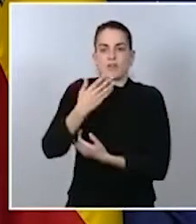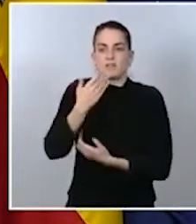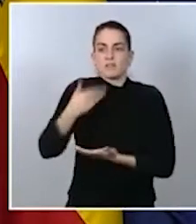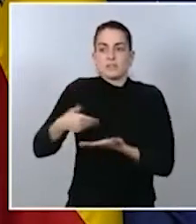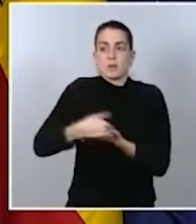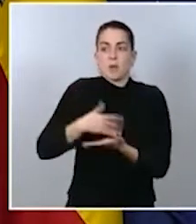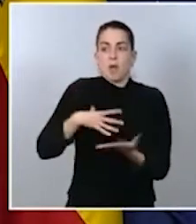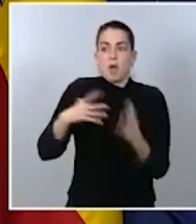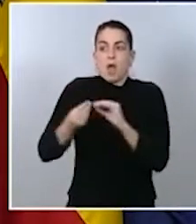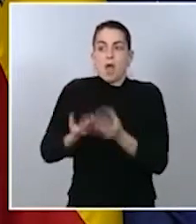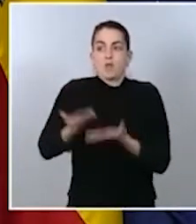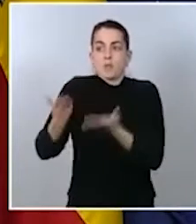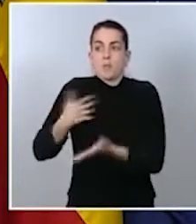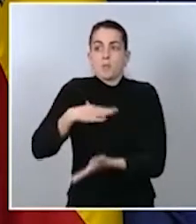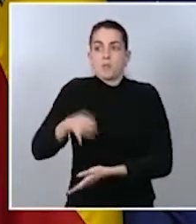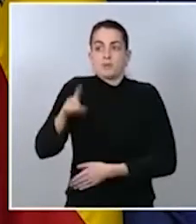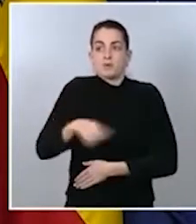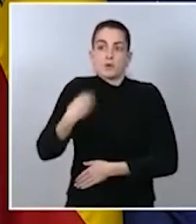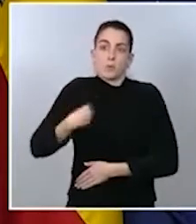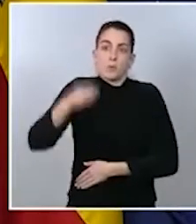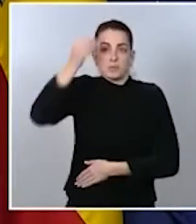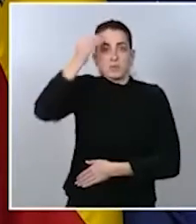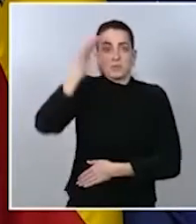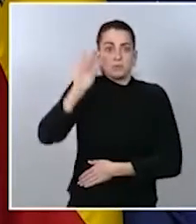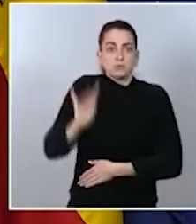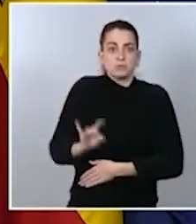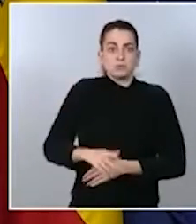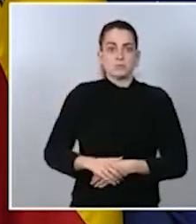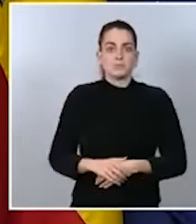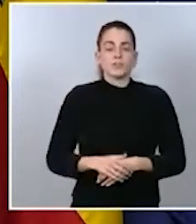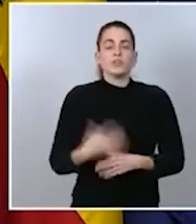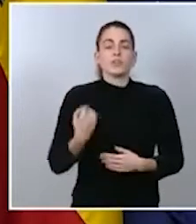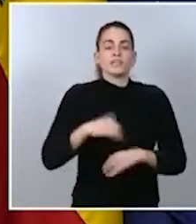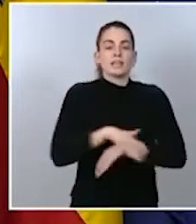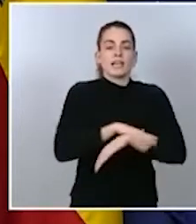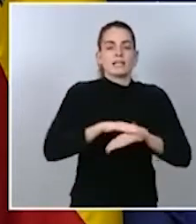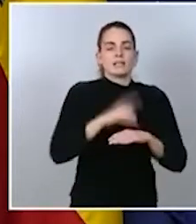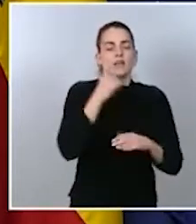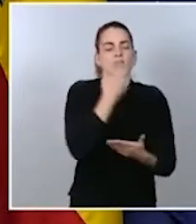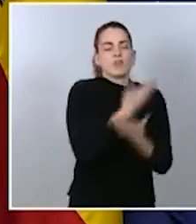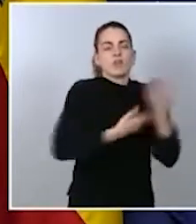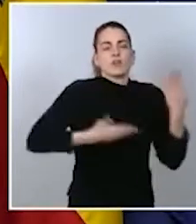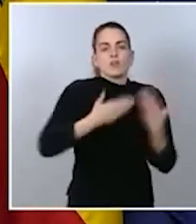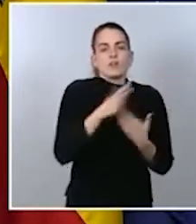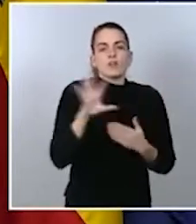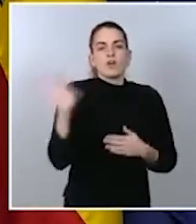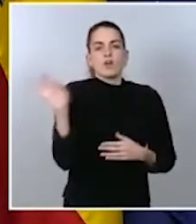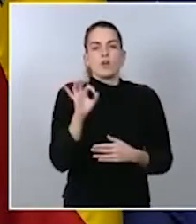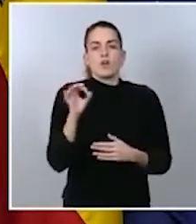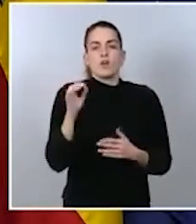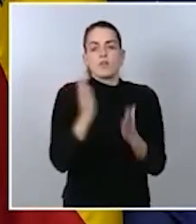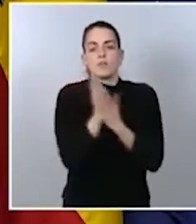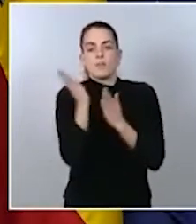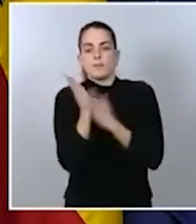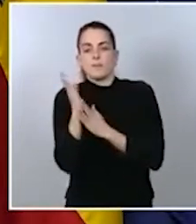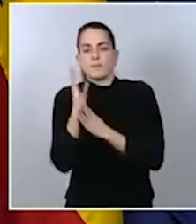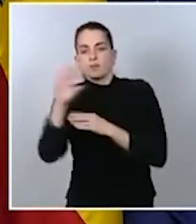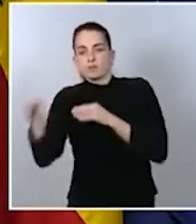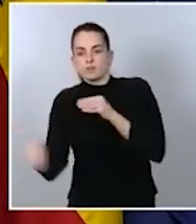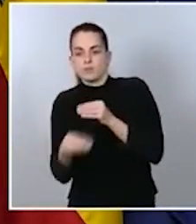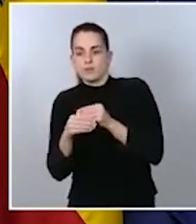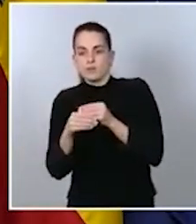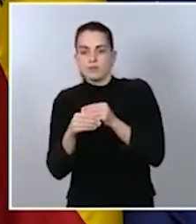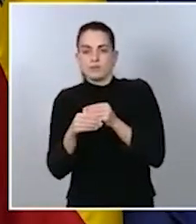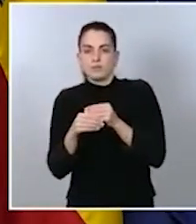exija colaboración o cooperación del Estado o de activación de medios suplementarios no implica que tengamos que pasar a